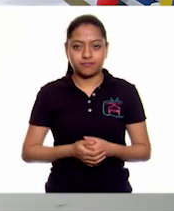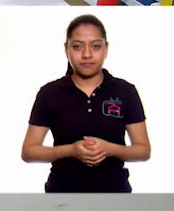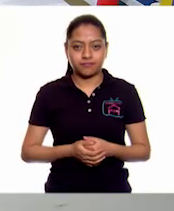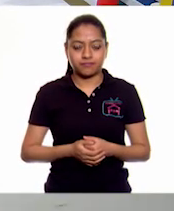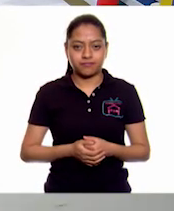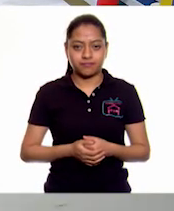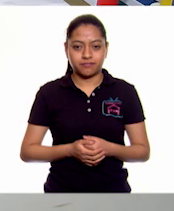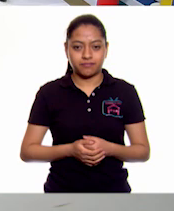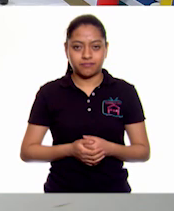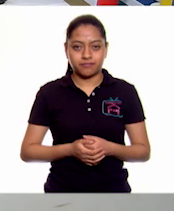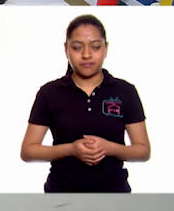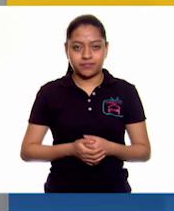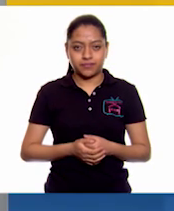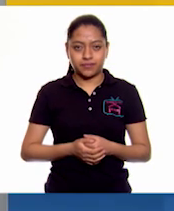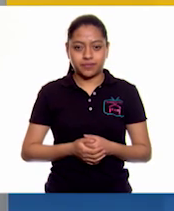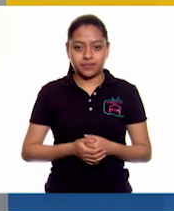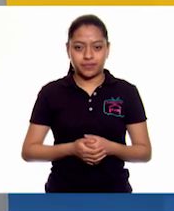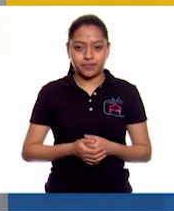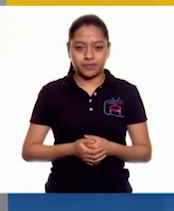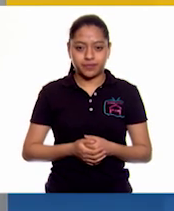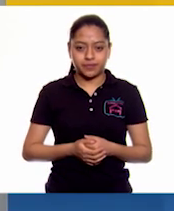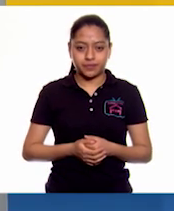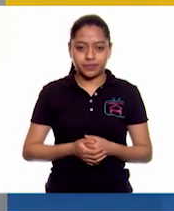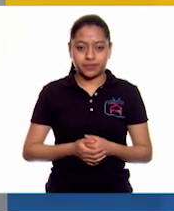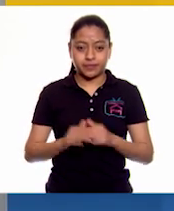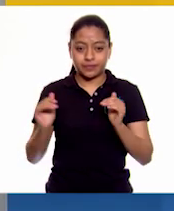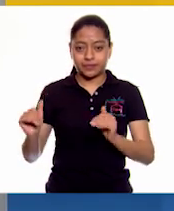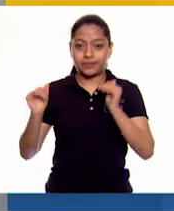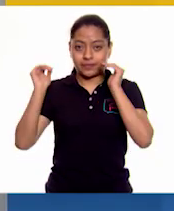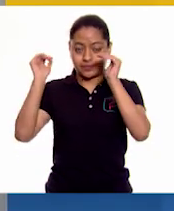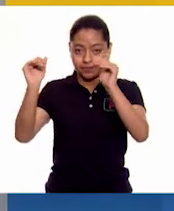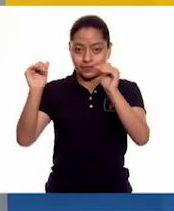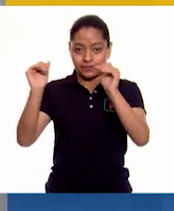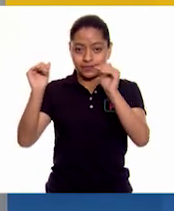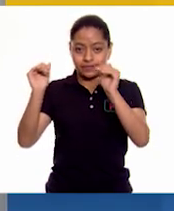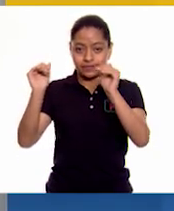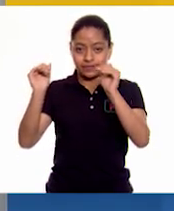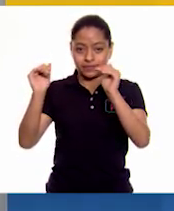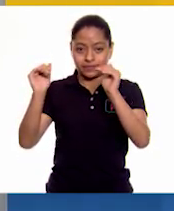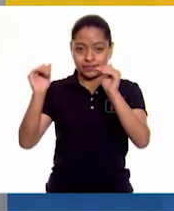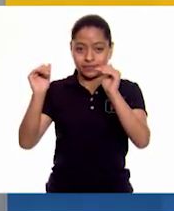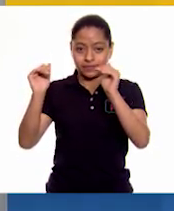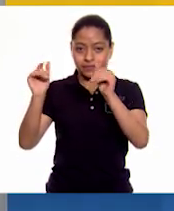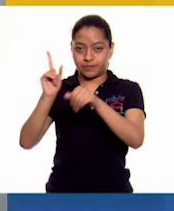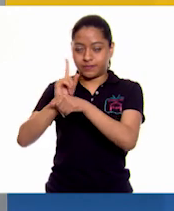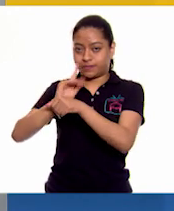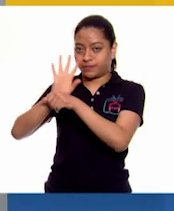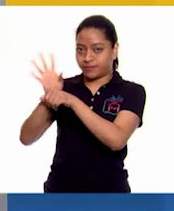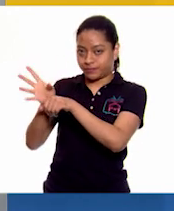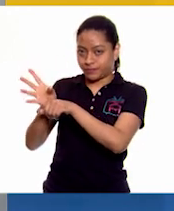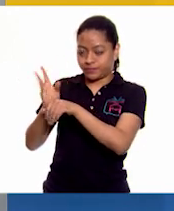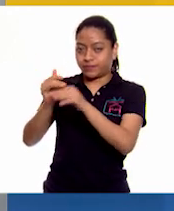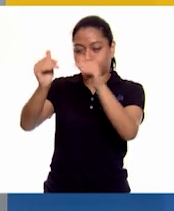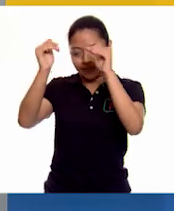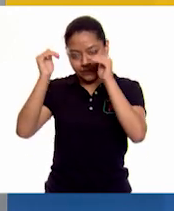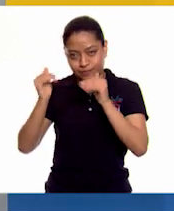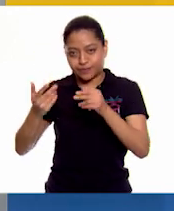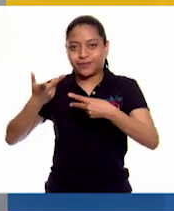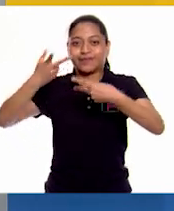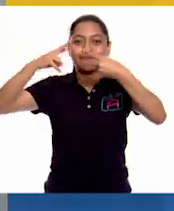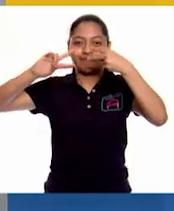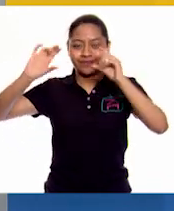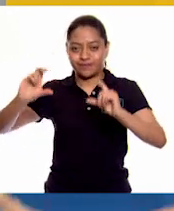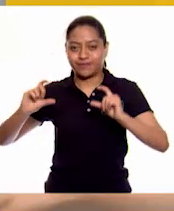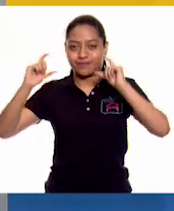Le ponemos aquí colita. Correcto. Eso es lo de colita, ¿eh, amigos? Y este,